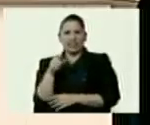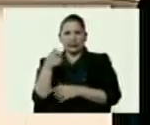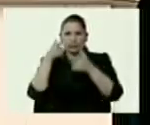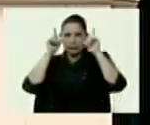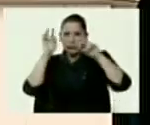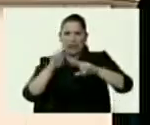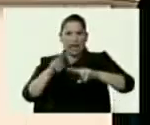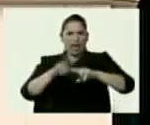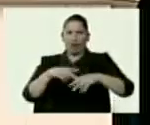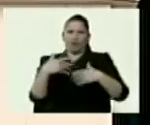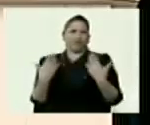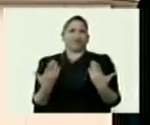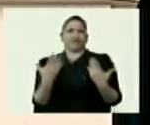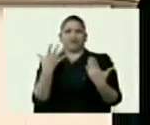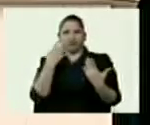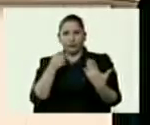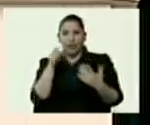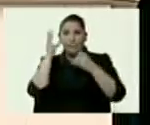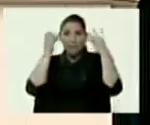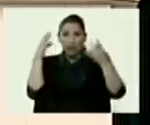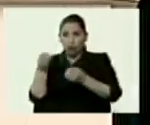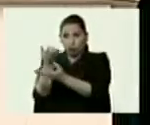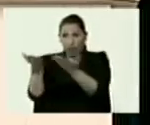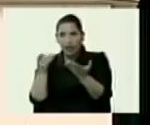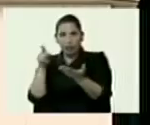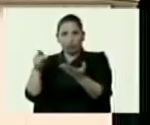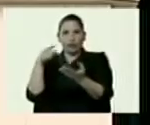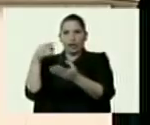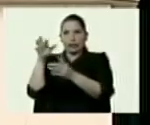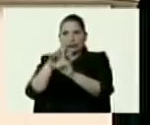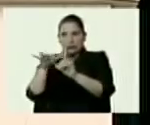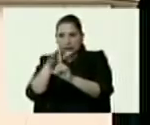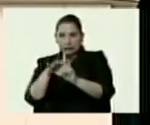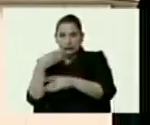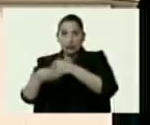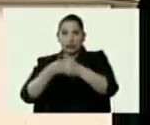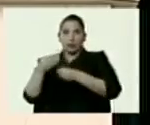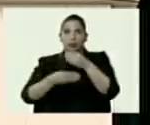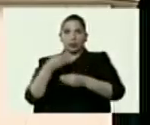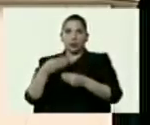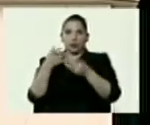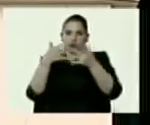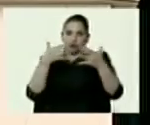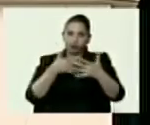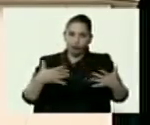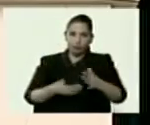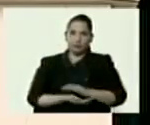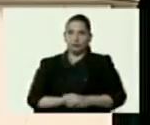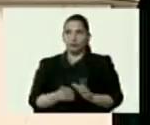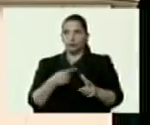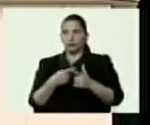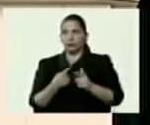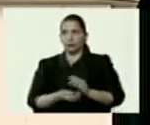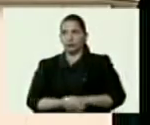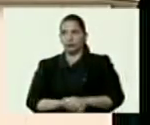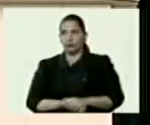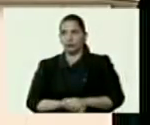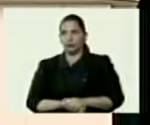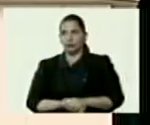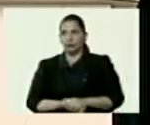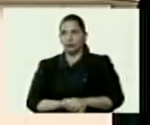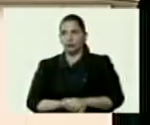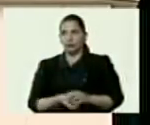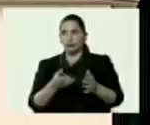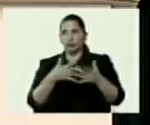son inventos de ustedes, como queda demostrado con el forjamiento que hicieron del documento. Entonces, el documento del SEBIN,